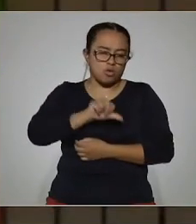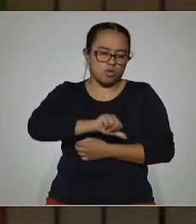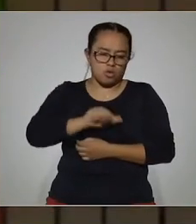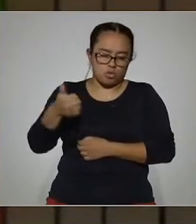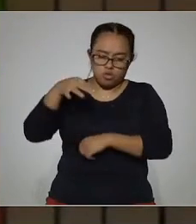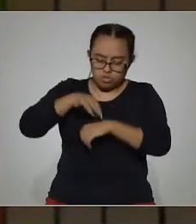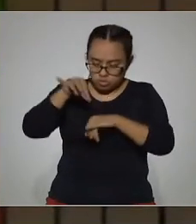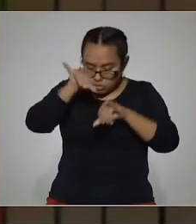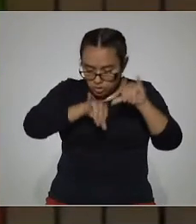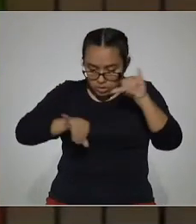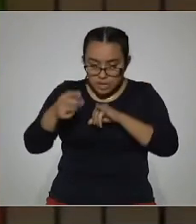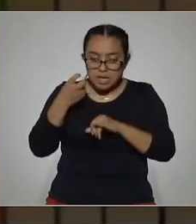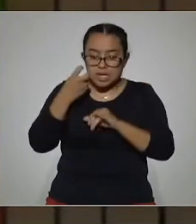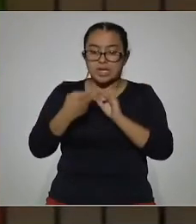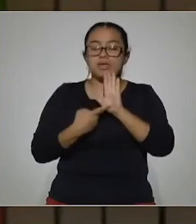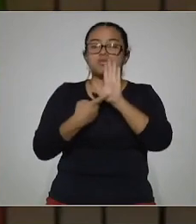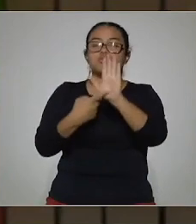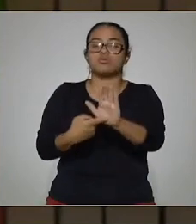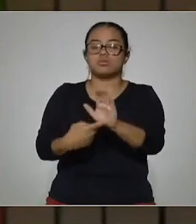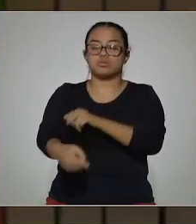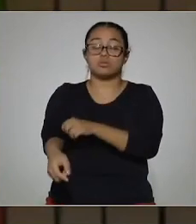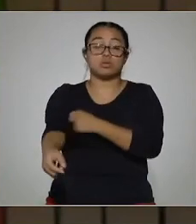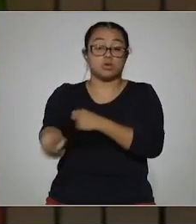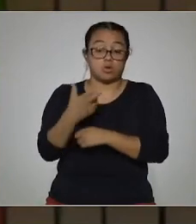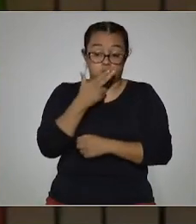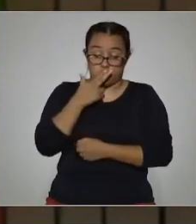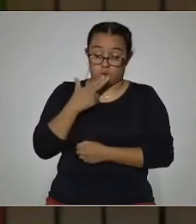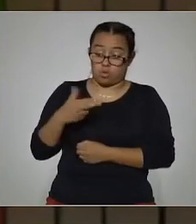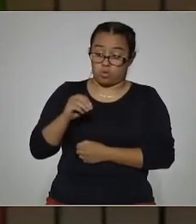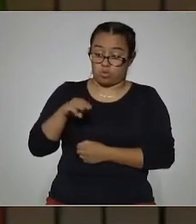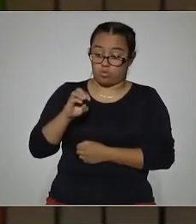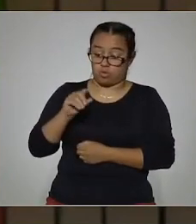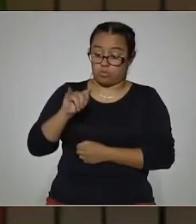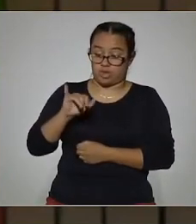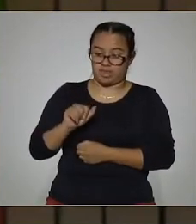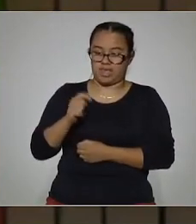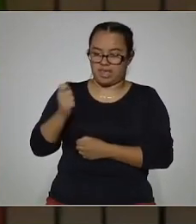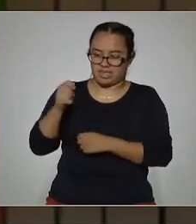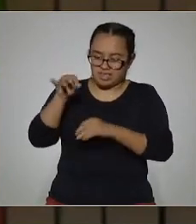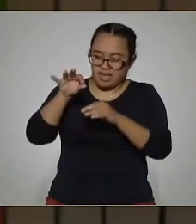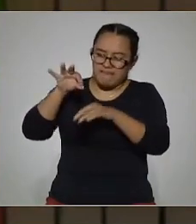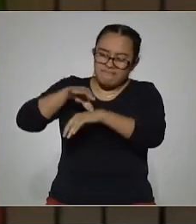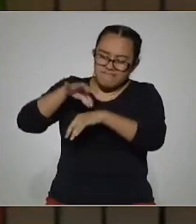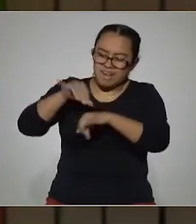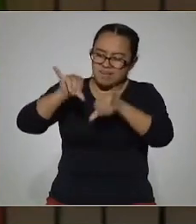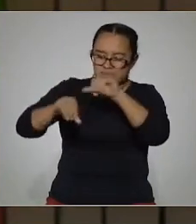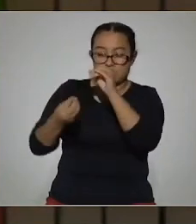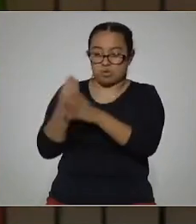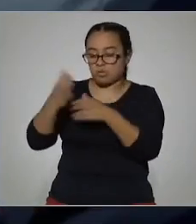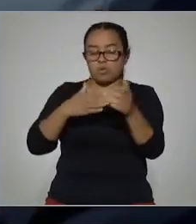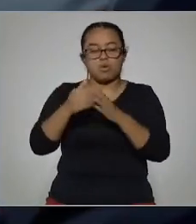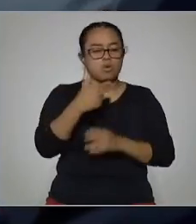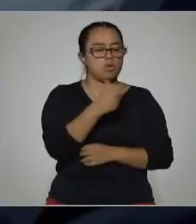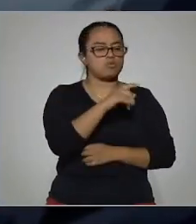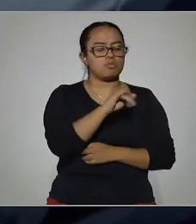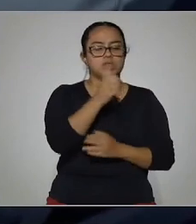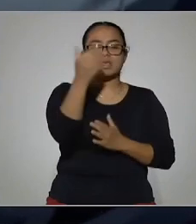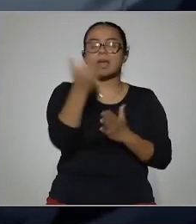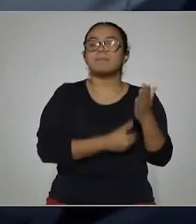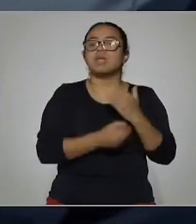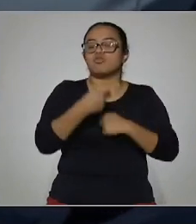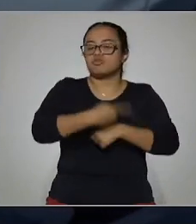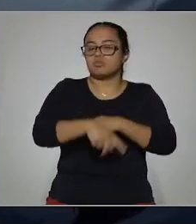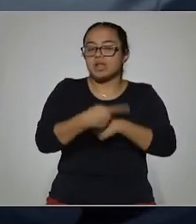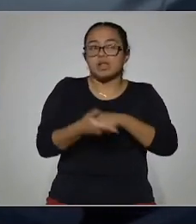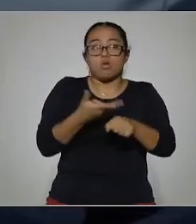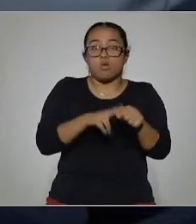muestran o nos ponen en evidencia que el utilizar homeopatía sobre la farmacología moderna disminuye las posibilidades de complicaciones o de ingresos